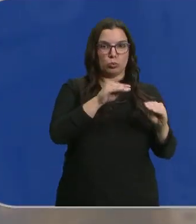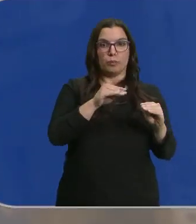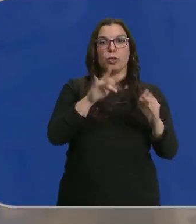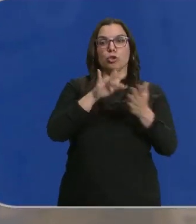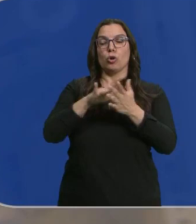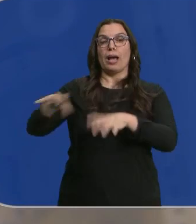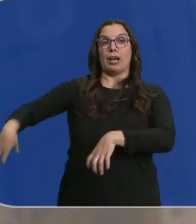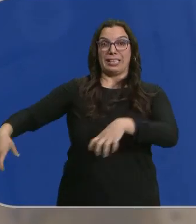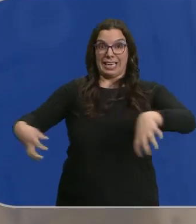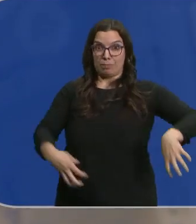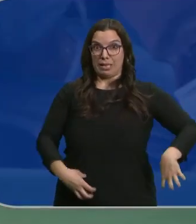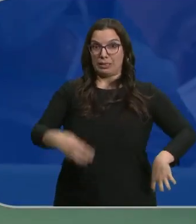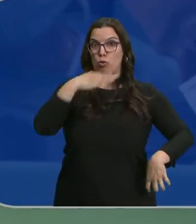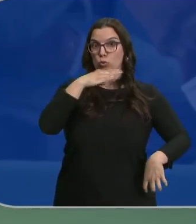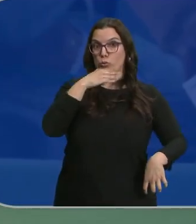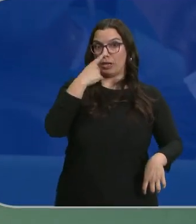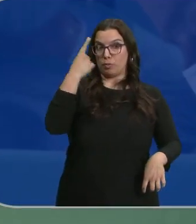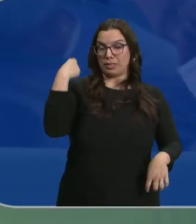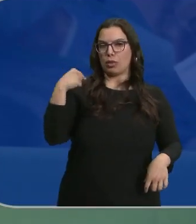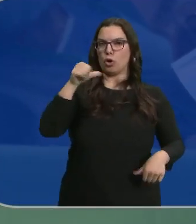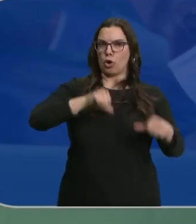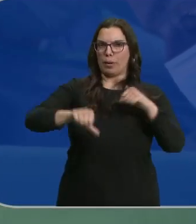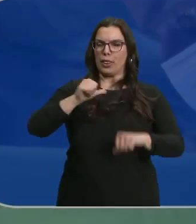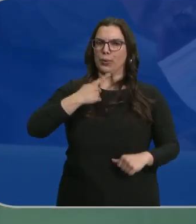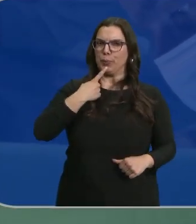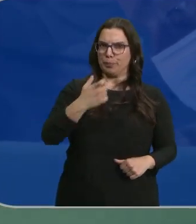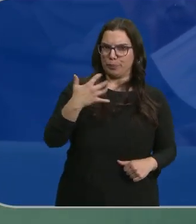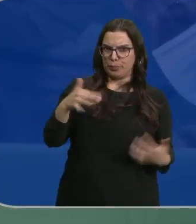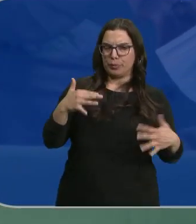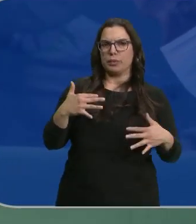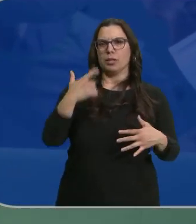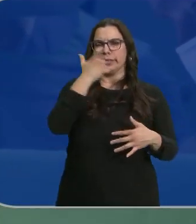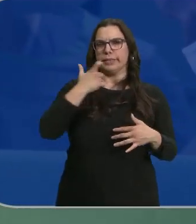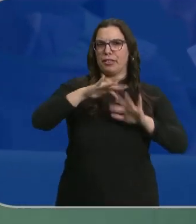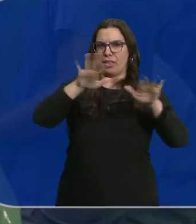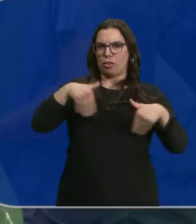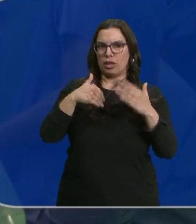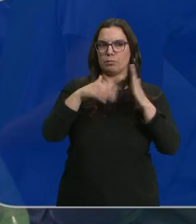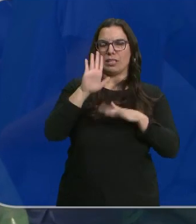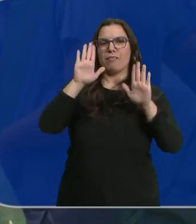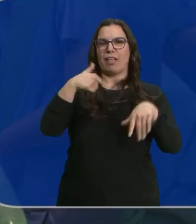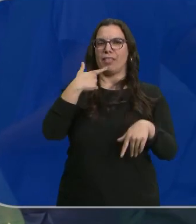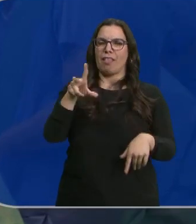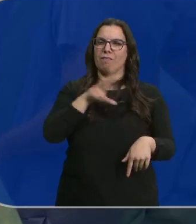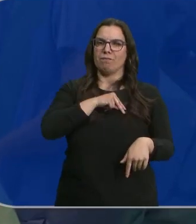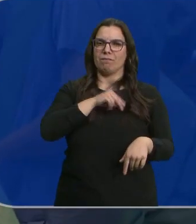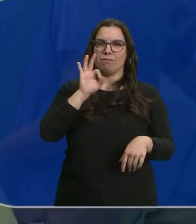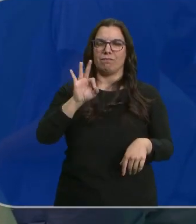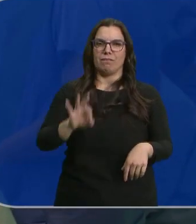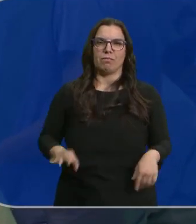Recibió un trasplante en octubre de 2020. La operación fue compleja y duró más de 10 horas, aunque afirma que ha merecido la pena.